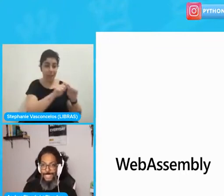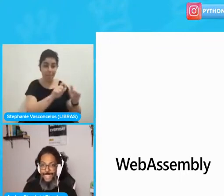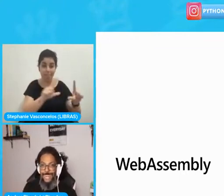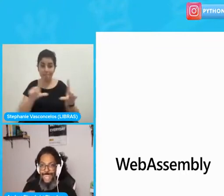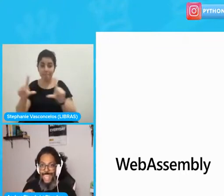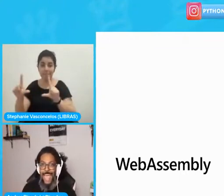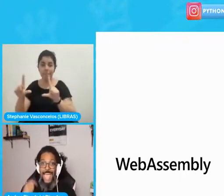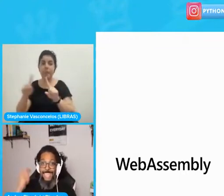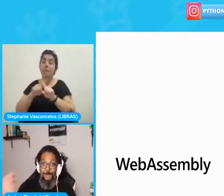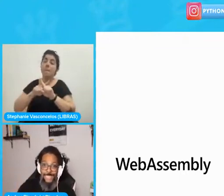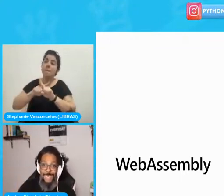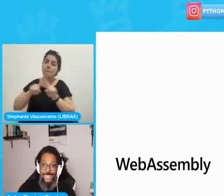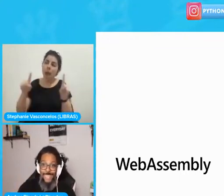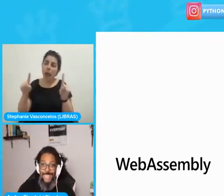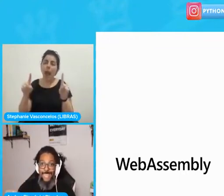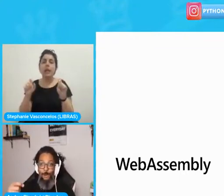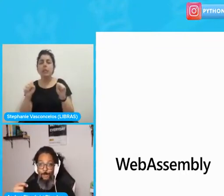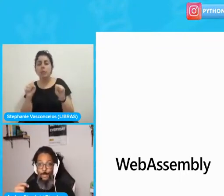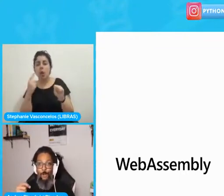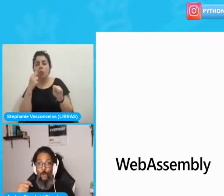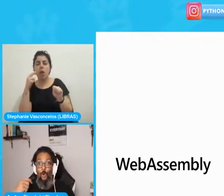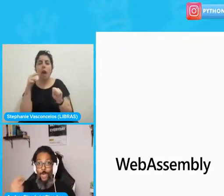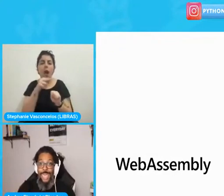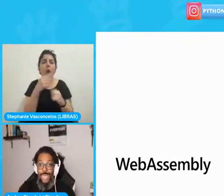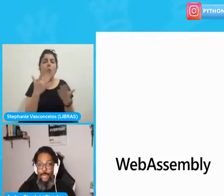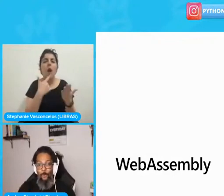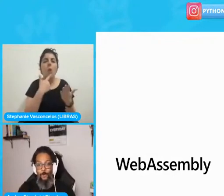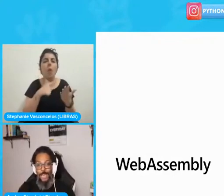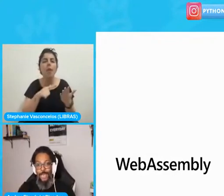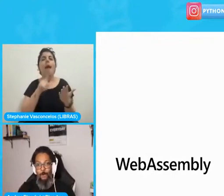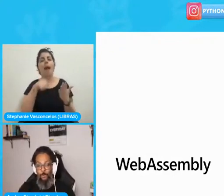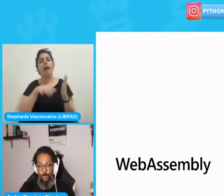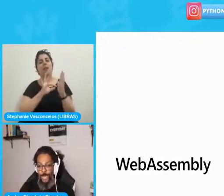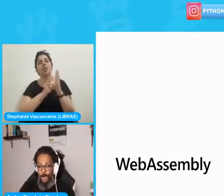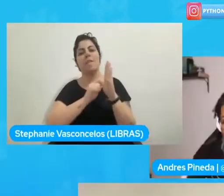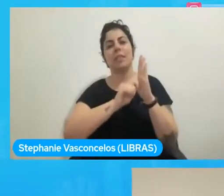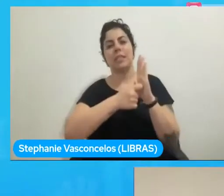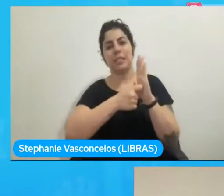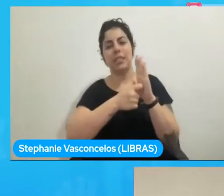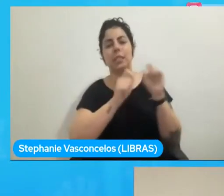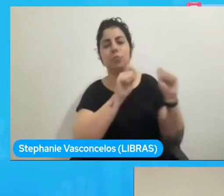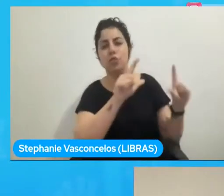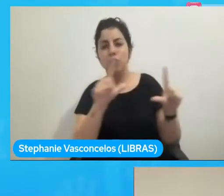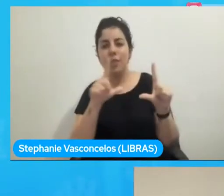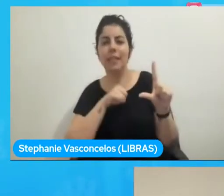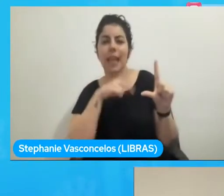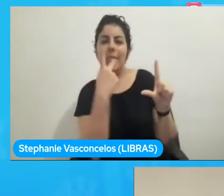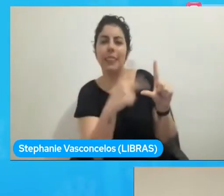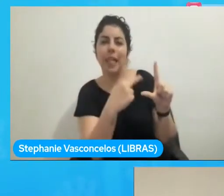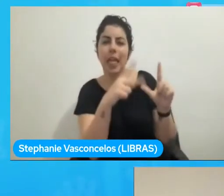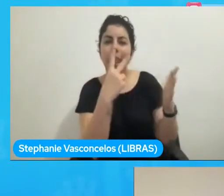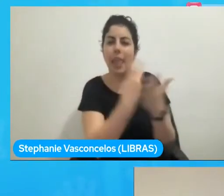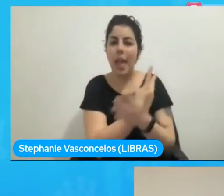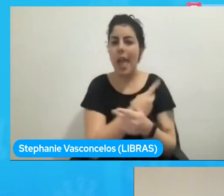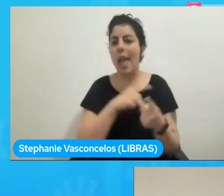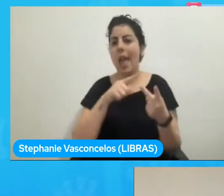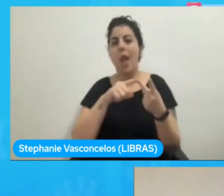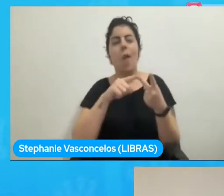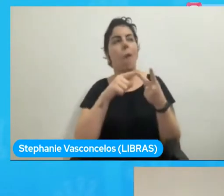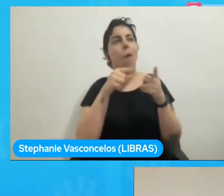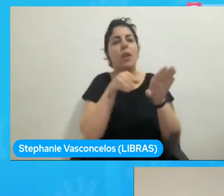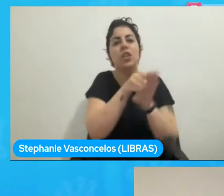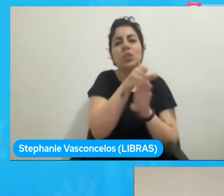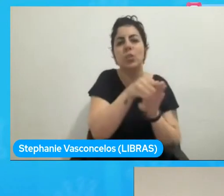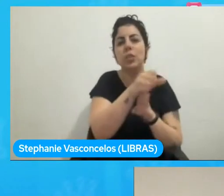podemos decirle a JavaScript que nos logue un error, una instrucción, un texto, cualquier cosa que